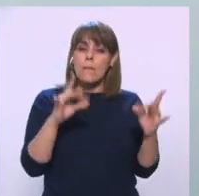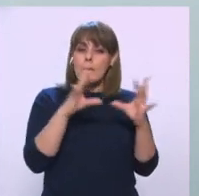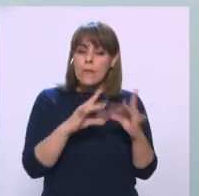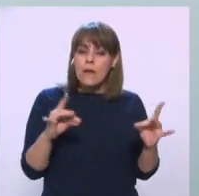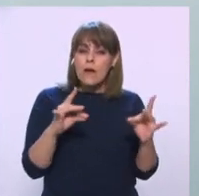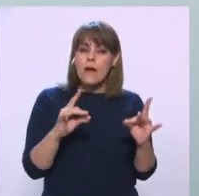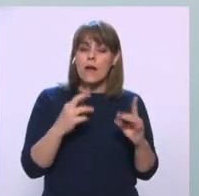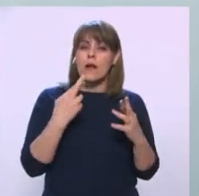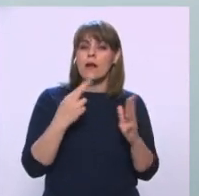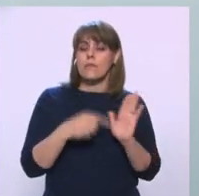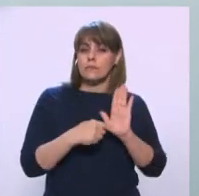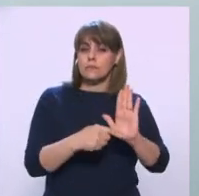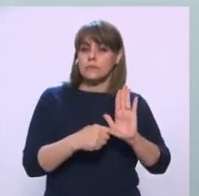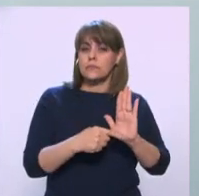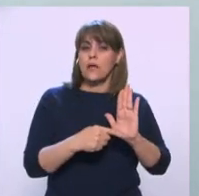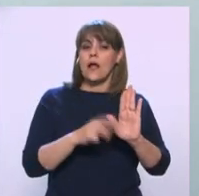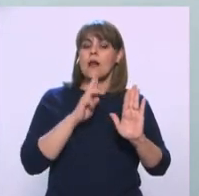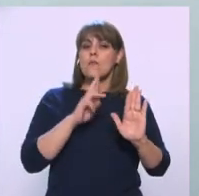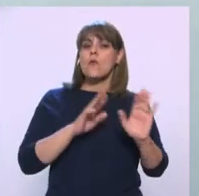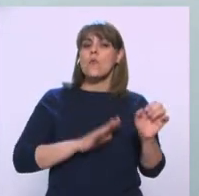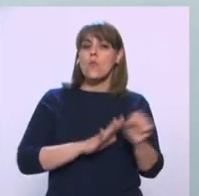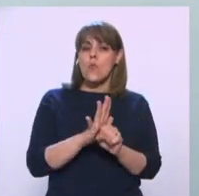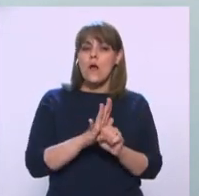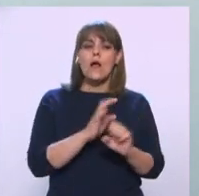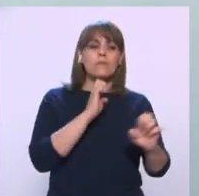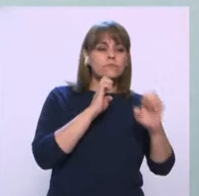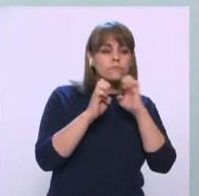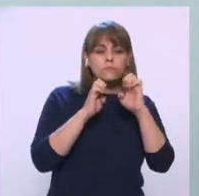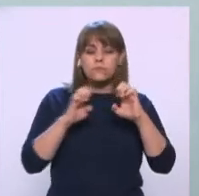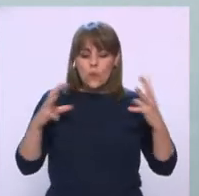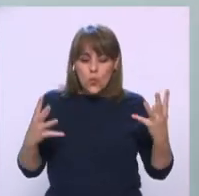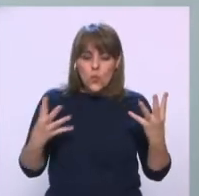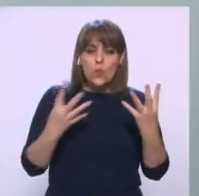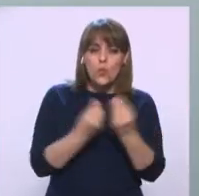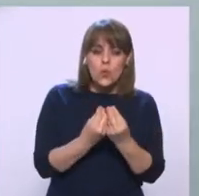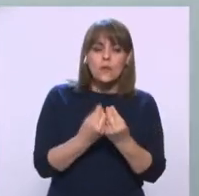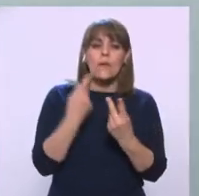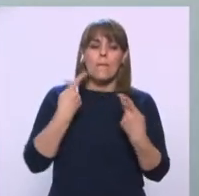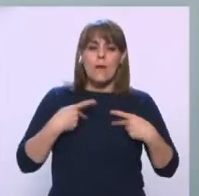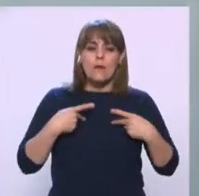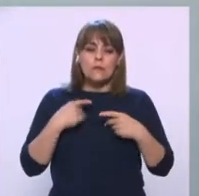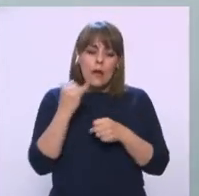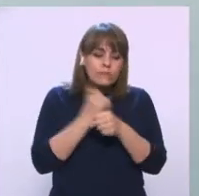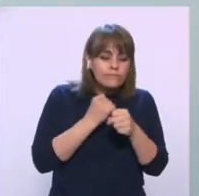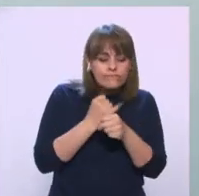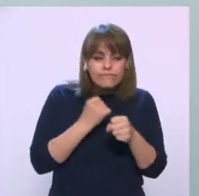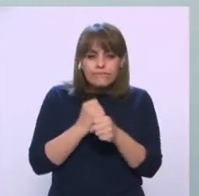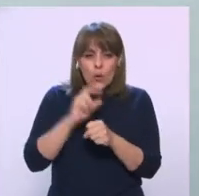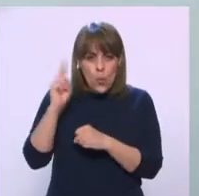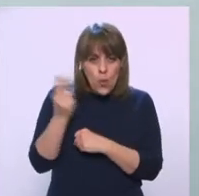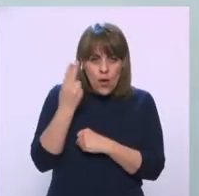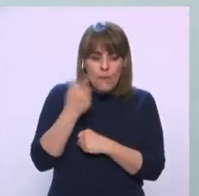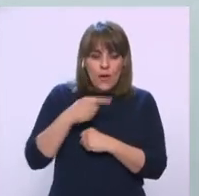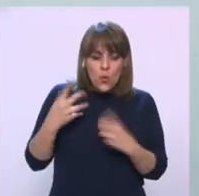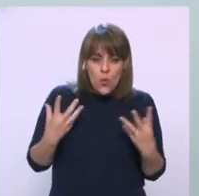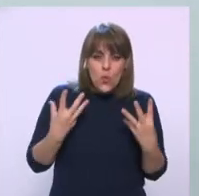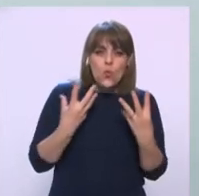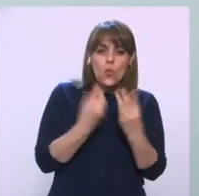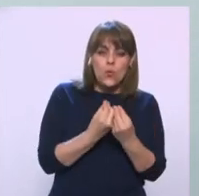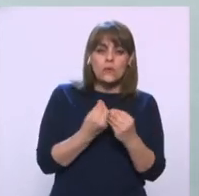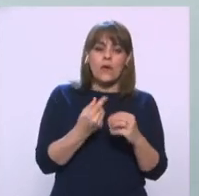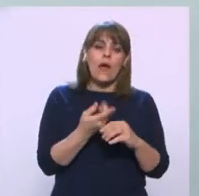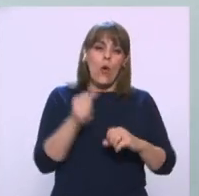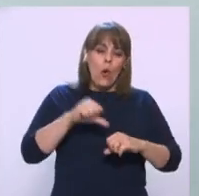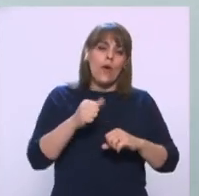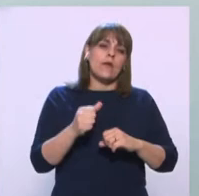resultados por parte de las encuestadoras En conjunto con los académicos, los analistas de la UNAM Y en el proceso, en el transcurso del